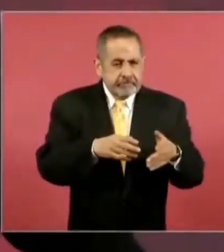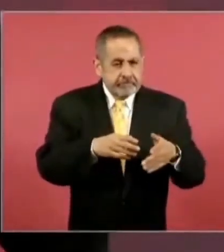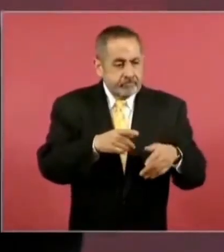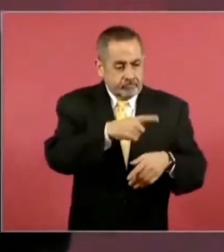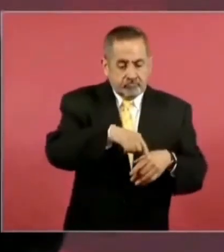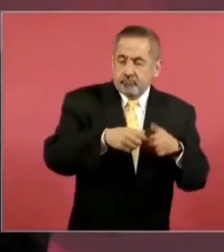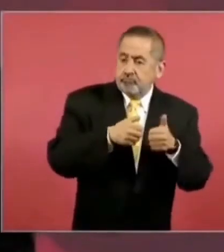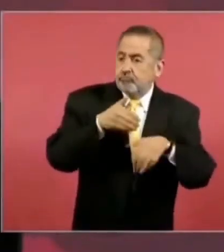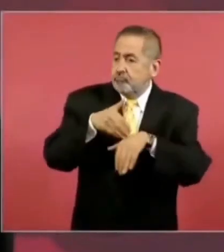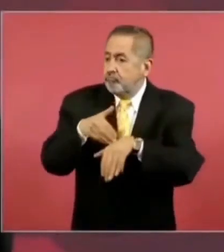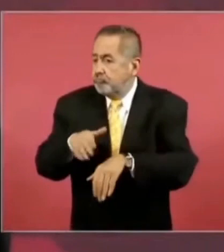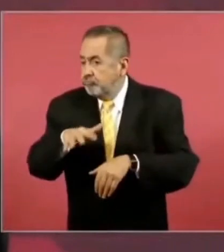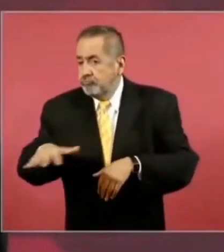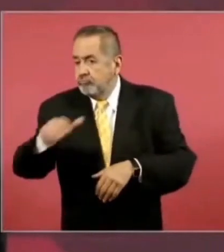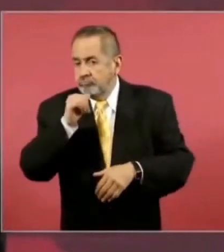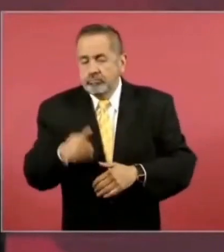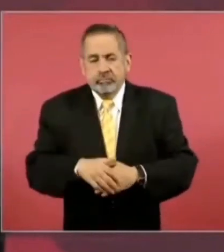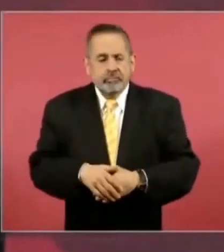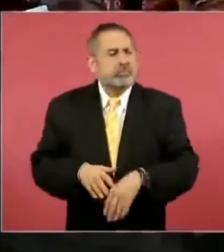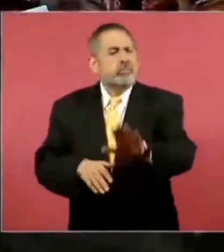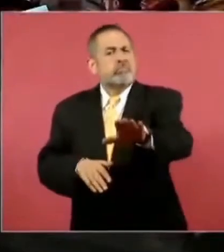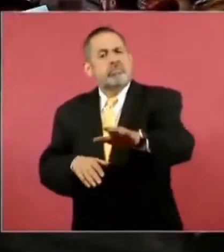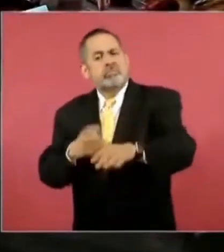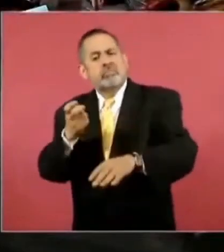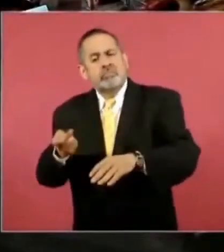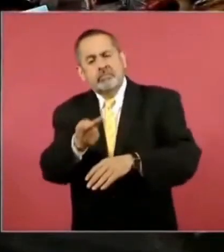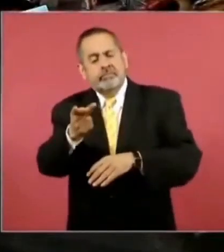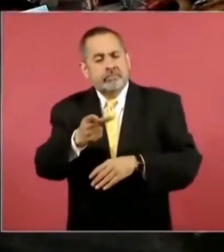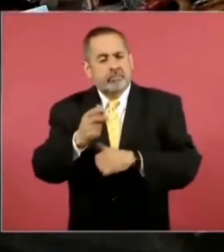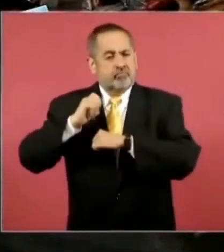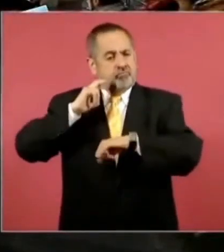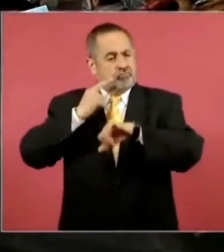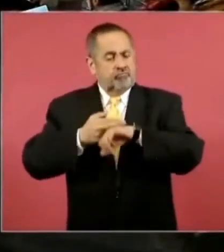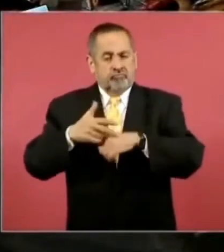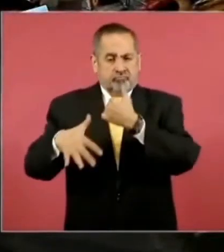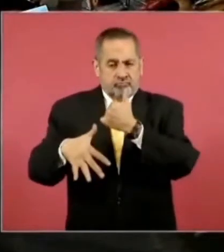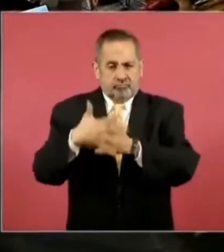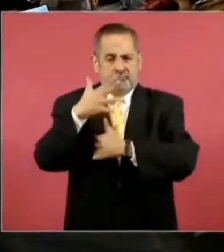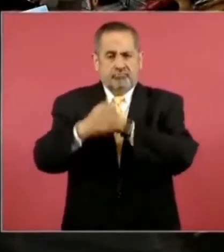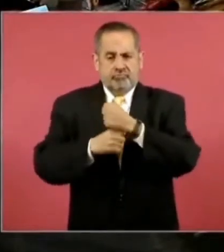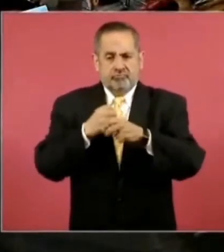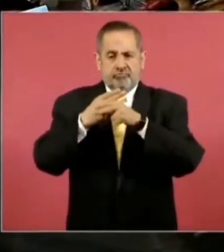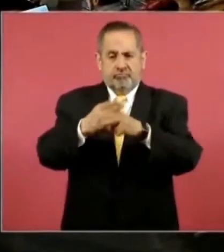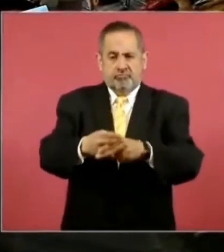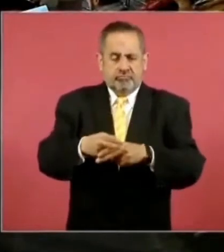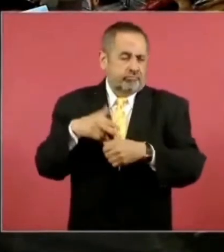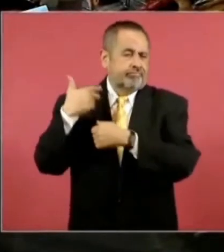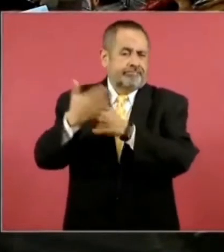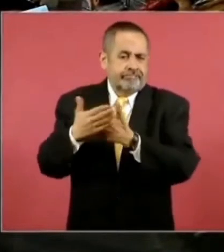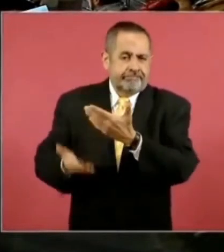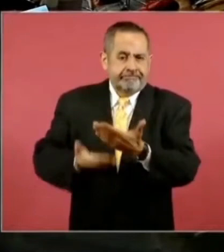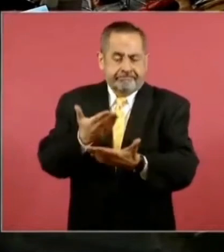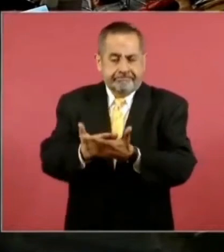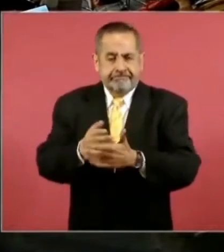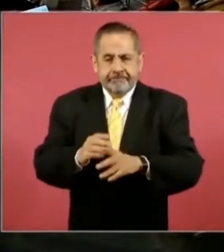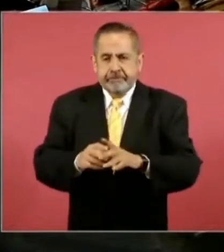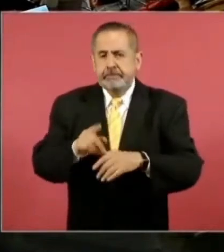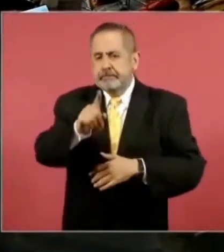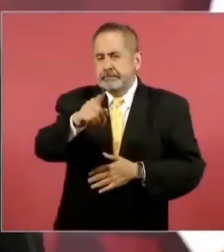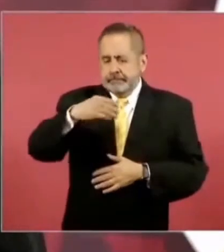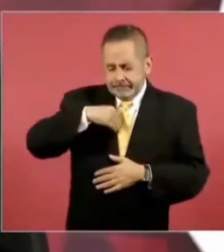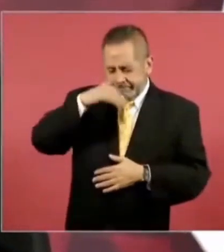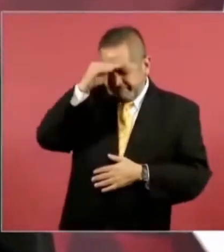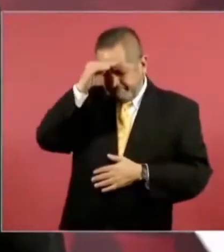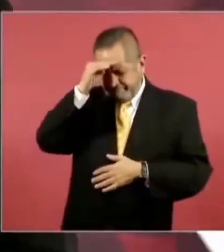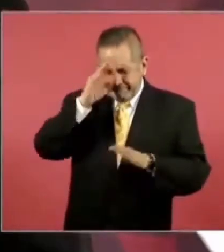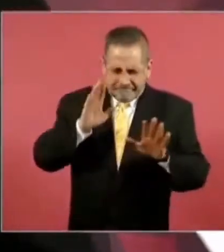por eso le pregunto si van a durar en su cargo 15 años igualmente en la próxima iniciativa. Estoy analizando con